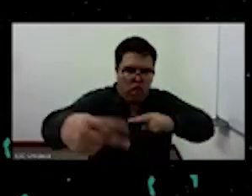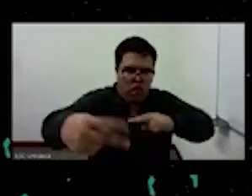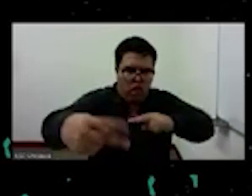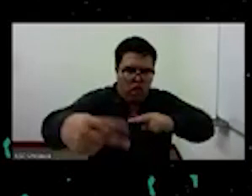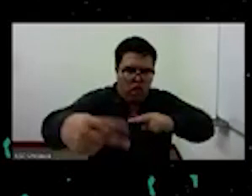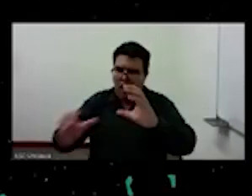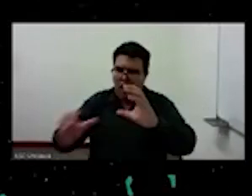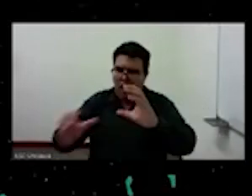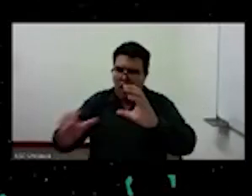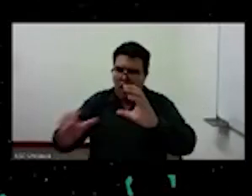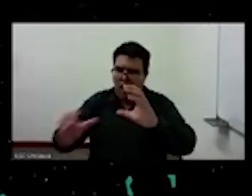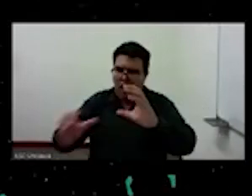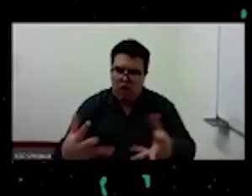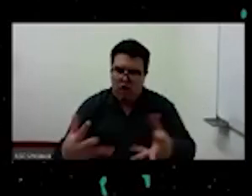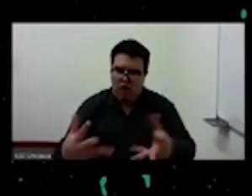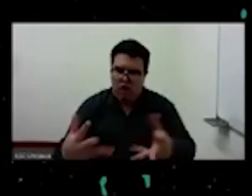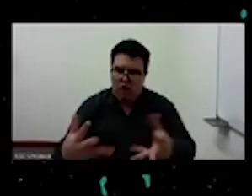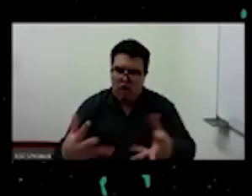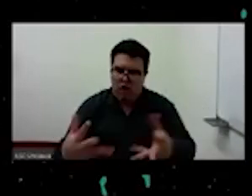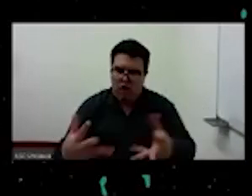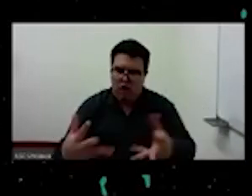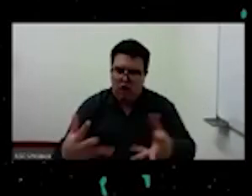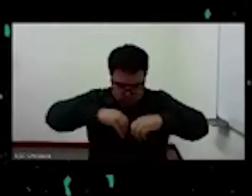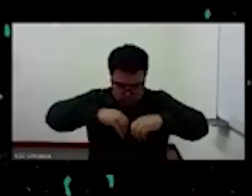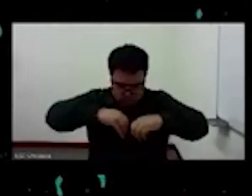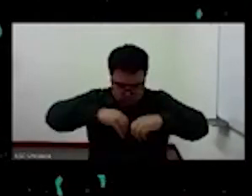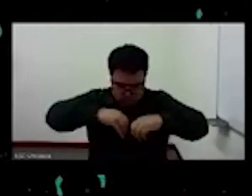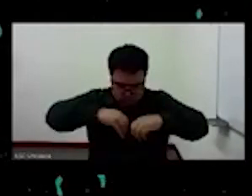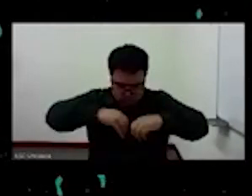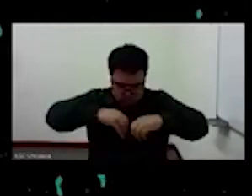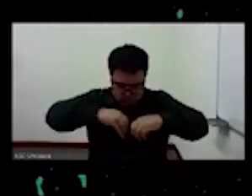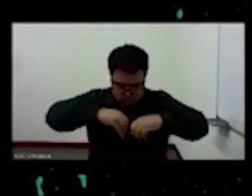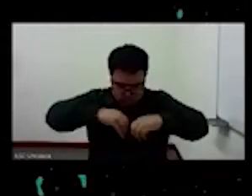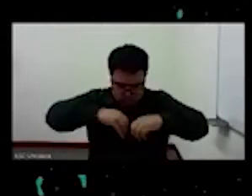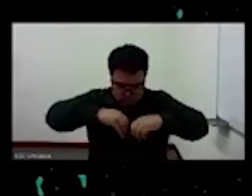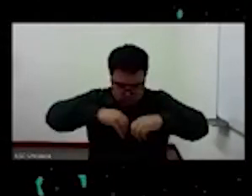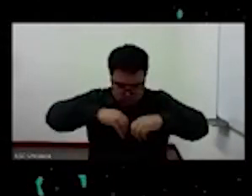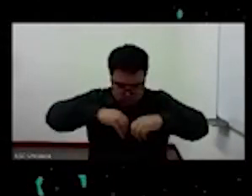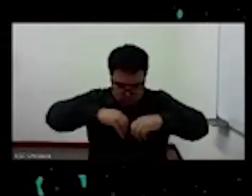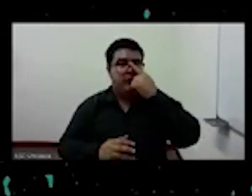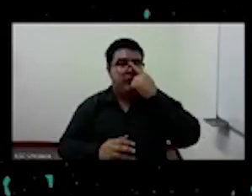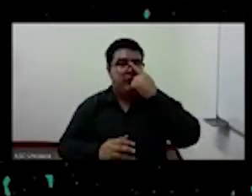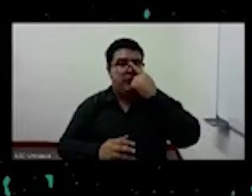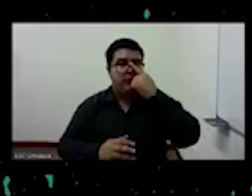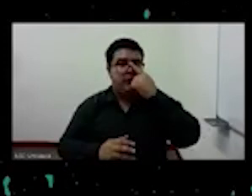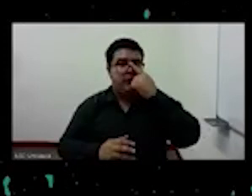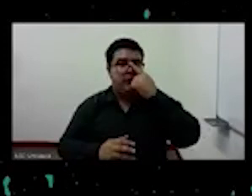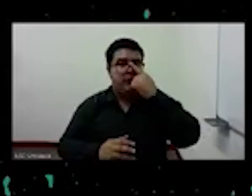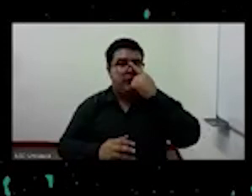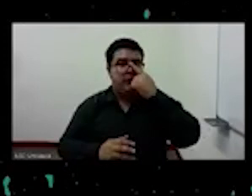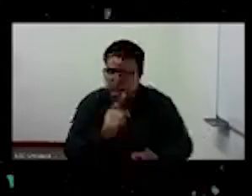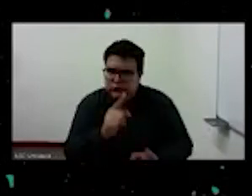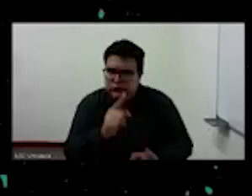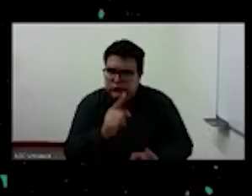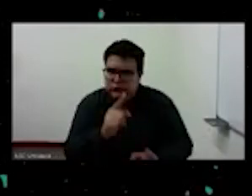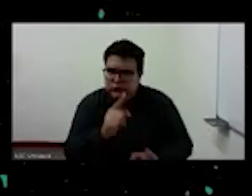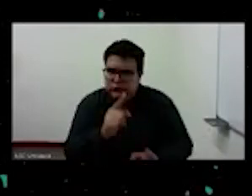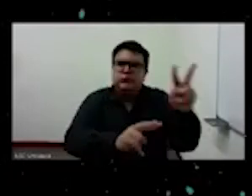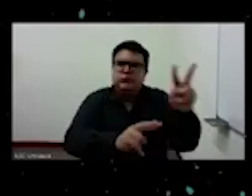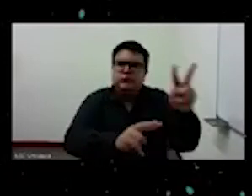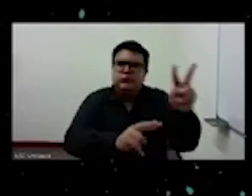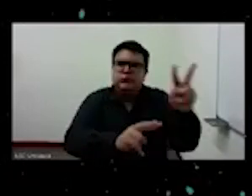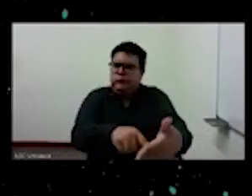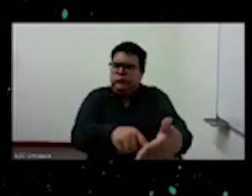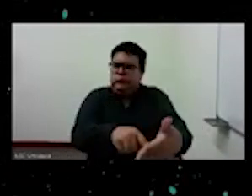yo creo que estamos en el lleno manifestarse de un espasmo